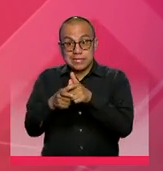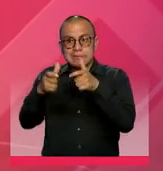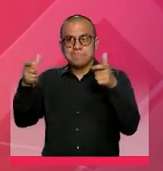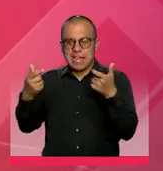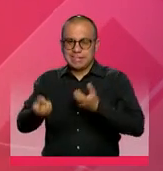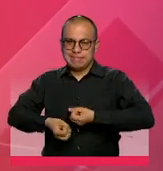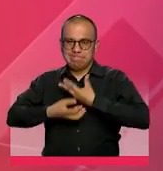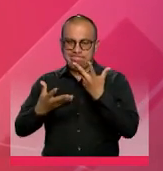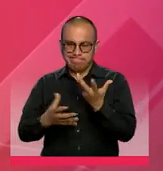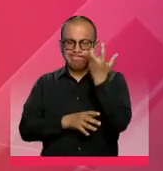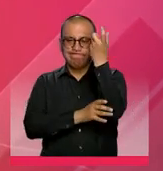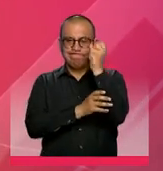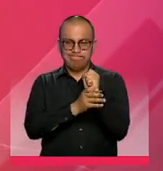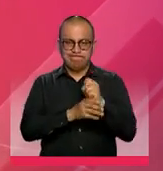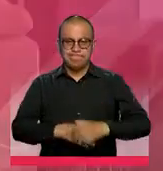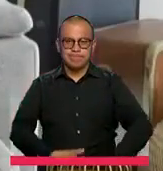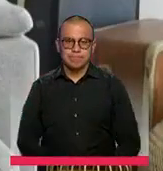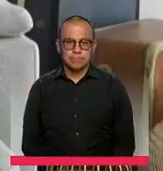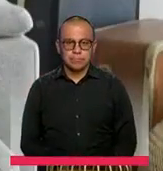manifestó un deterioro.